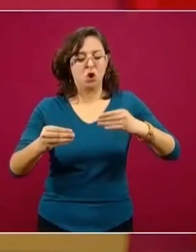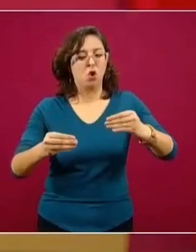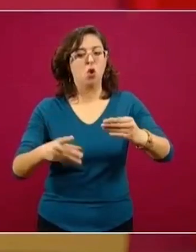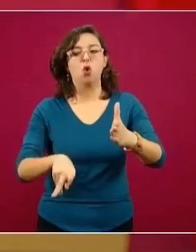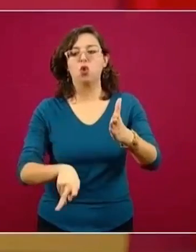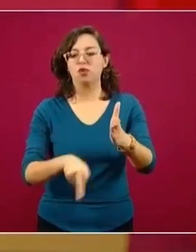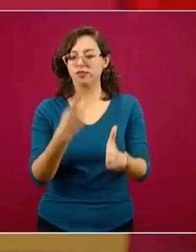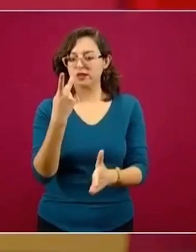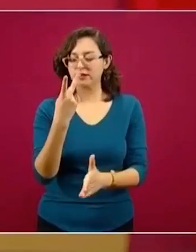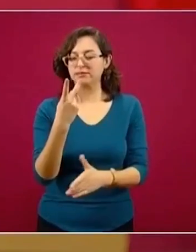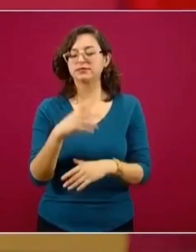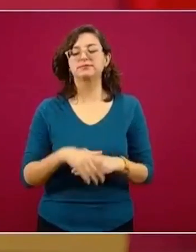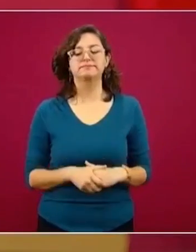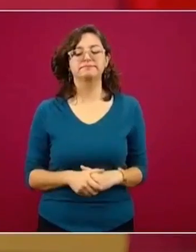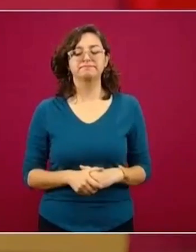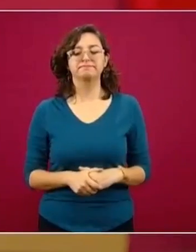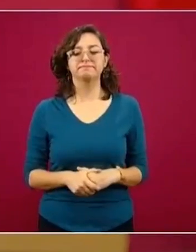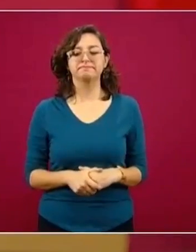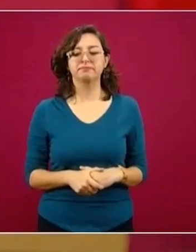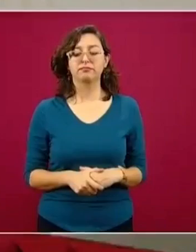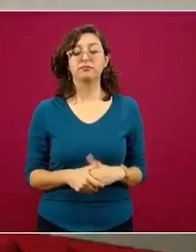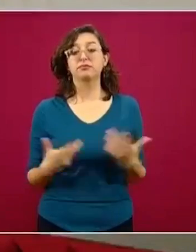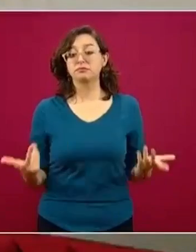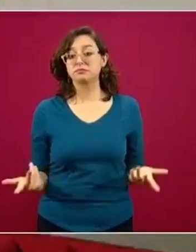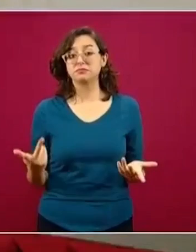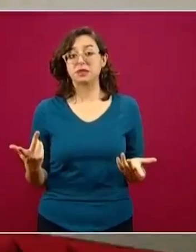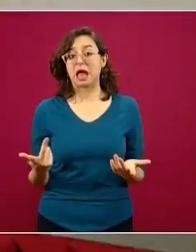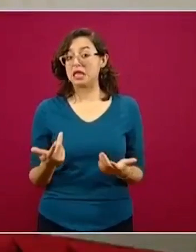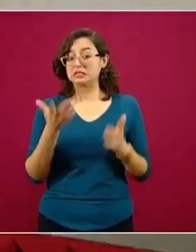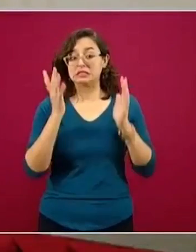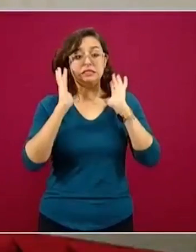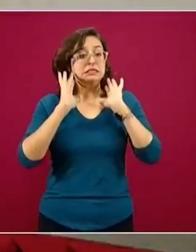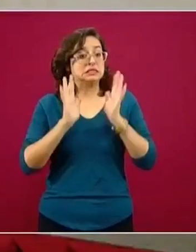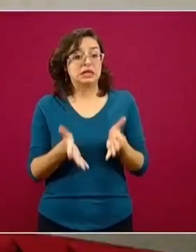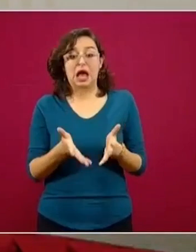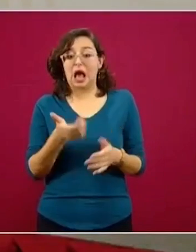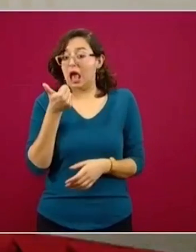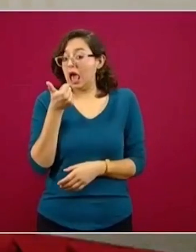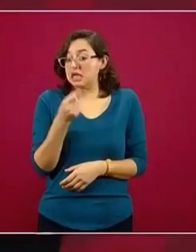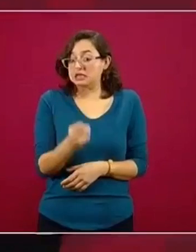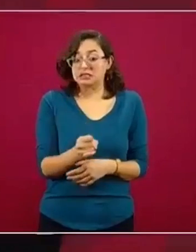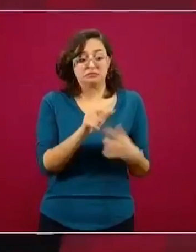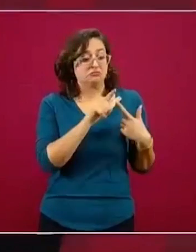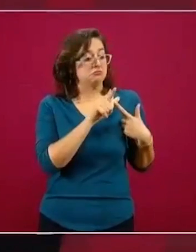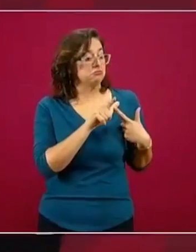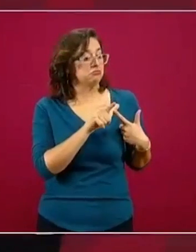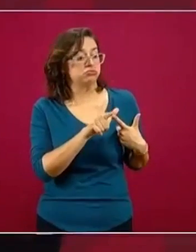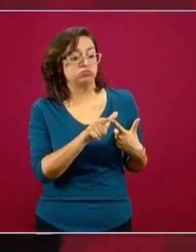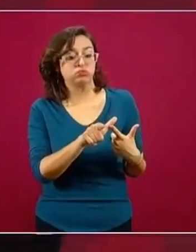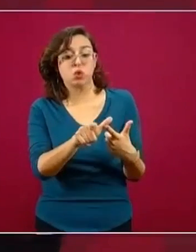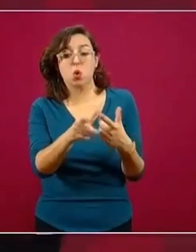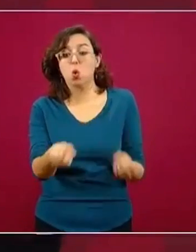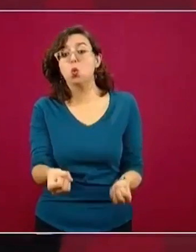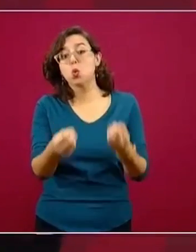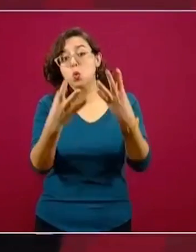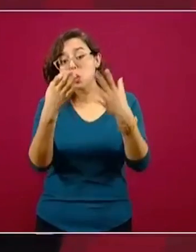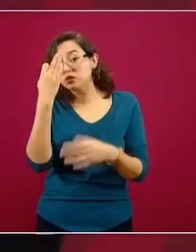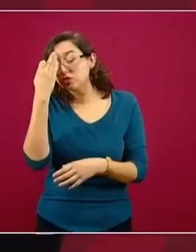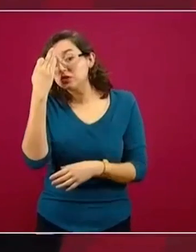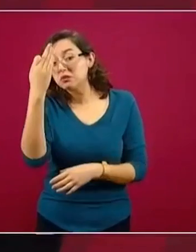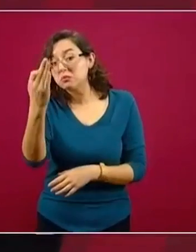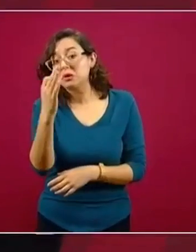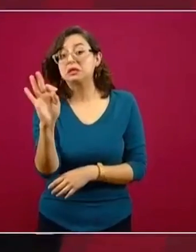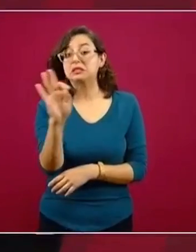causante de COVID. Como esto va a estar ocurriendo por un tiempo hasta hoy impredecible, pero que podría extenderse